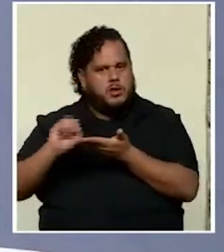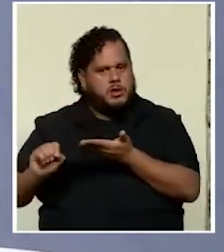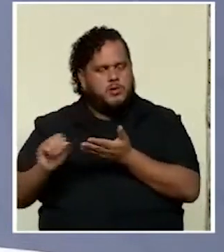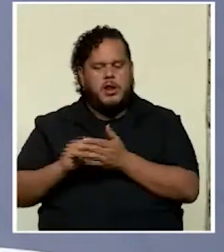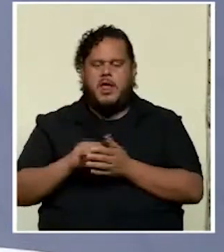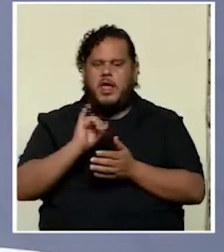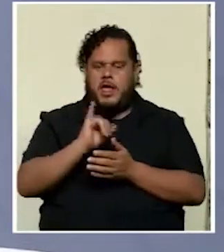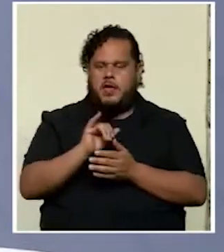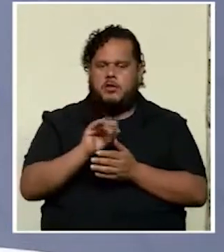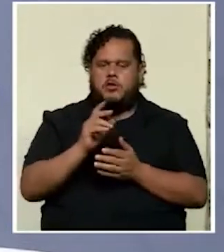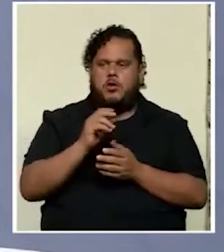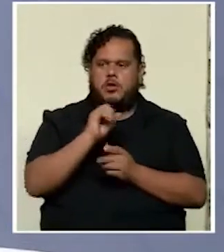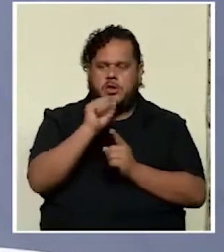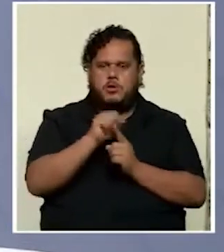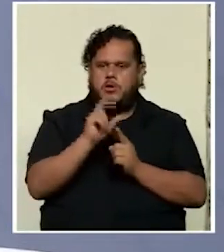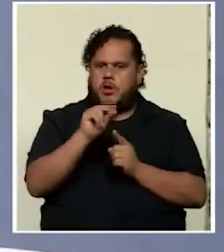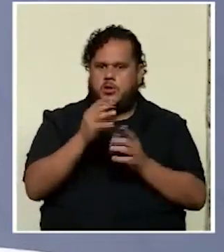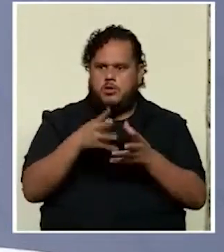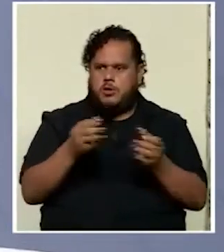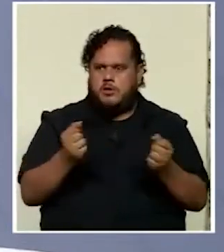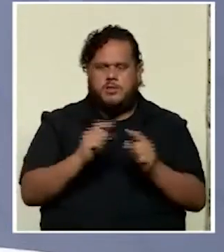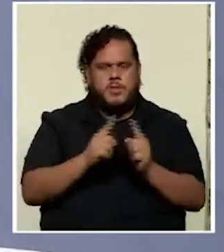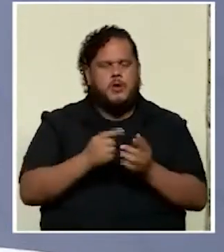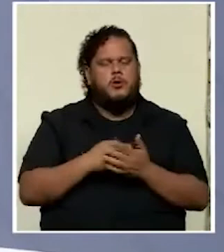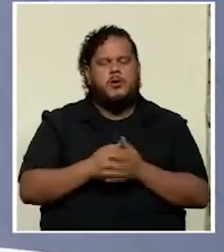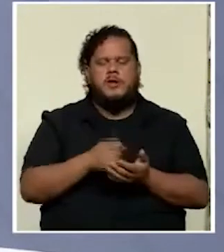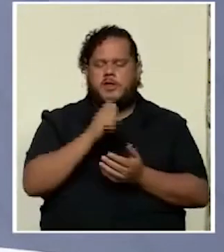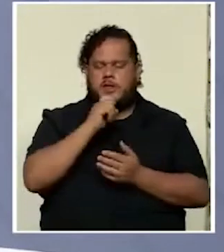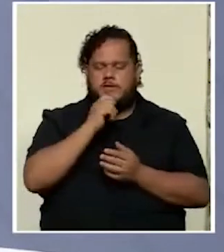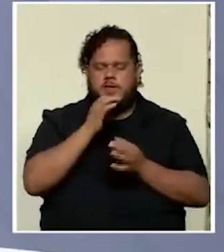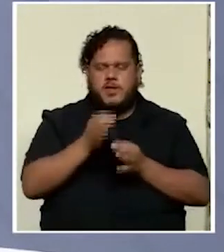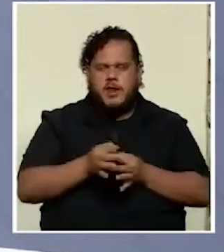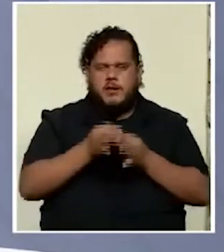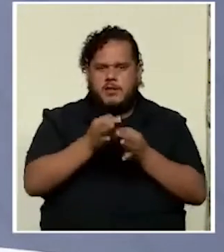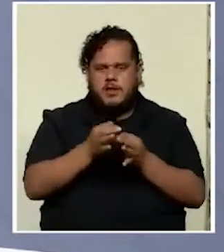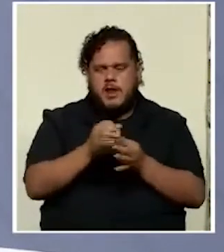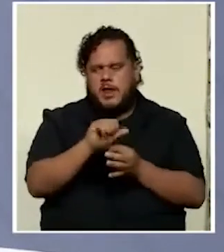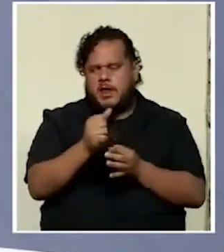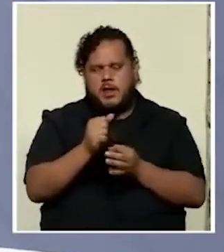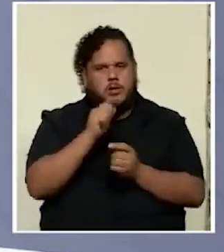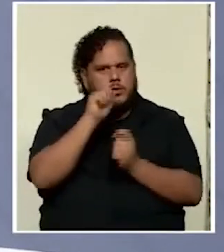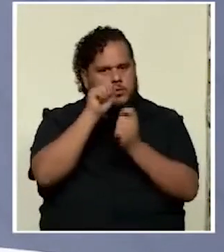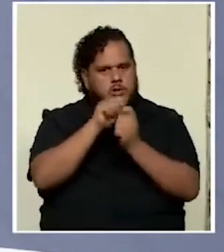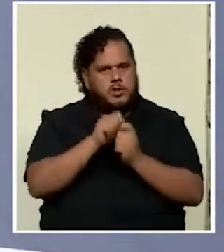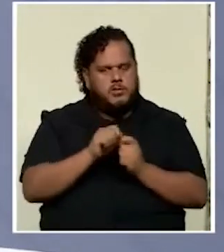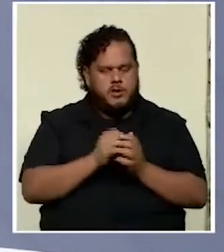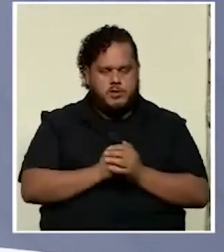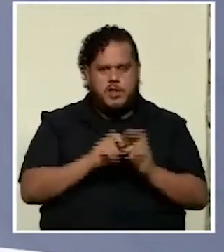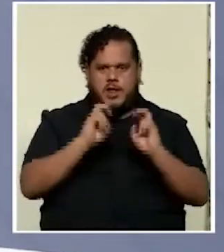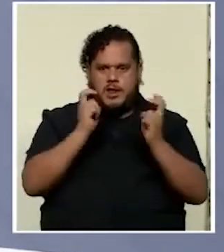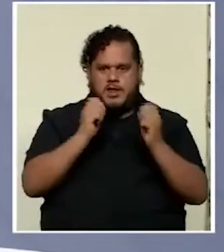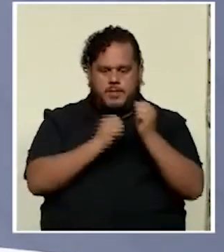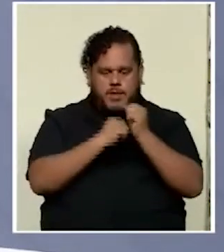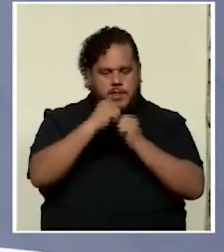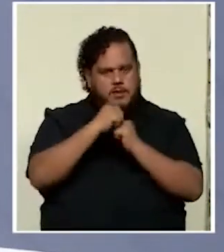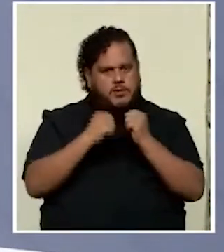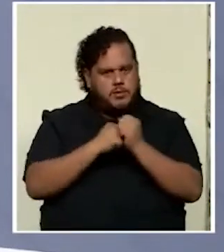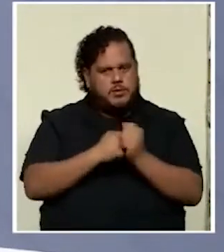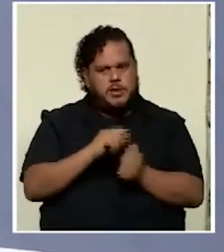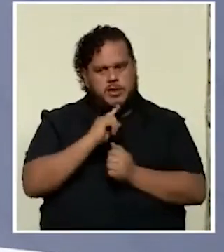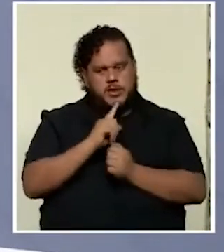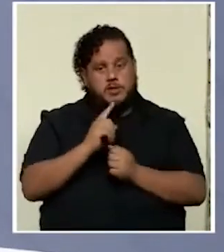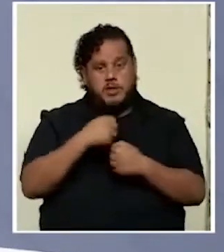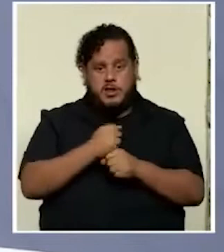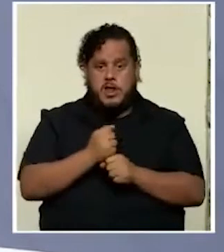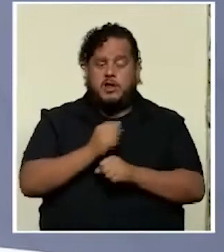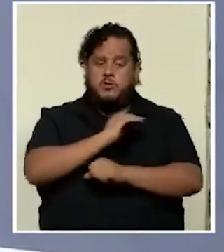resueltos sin los cuales es como difícil avanzar en otros aspectos el tema de la infraestructura ciertamente que se